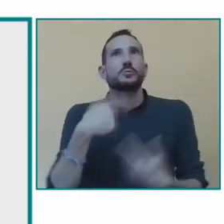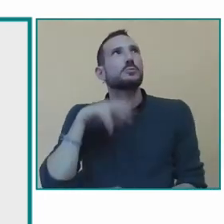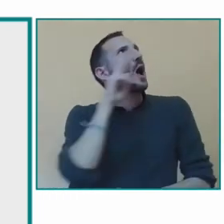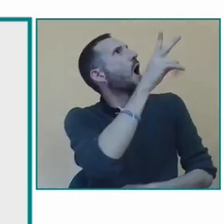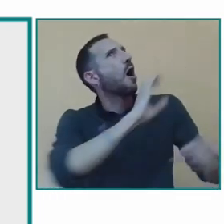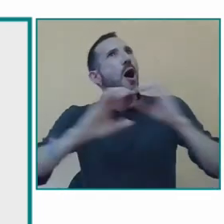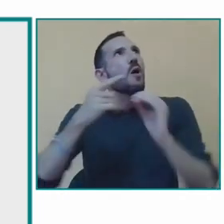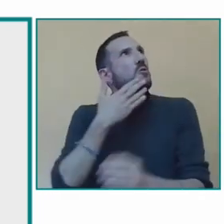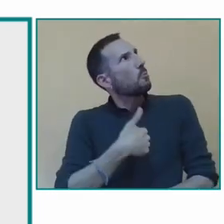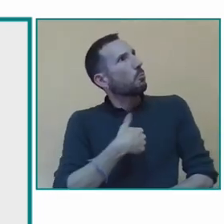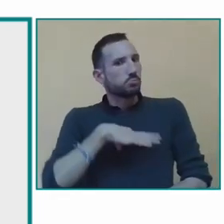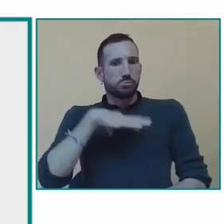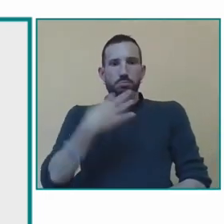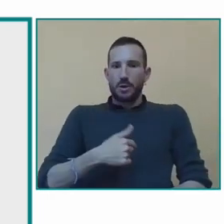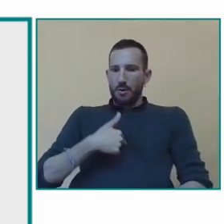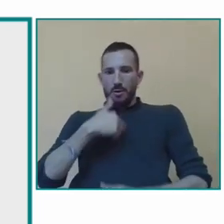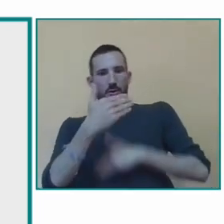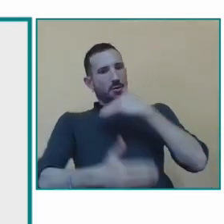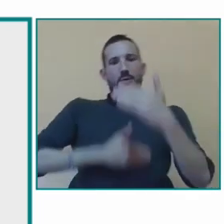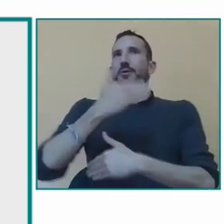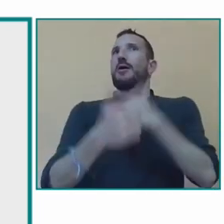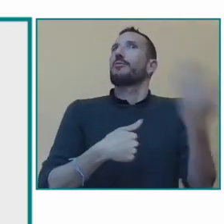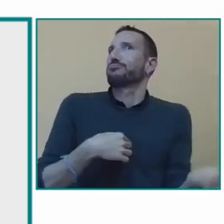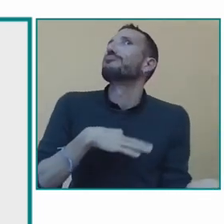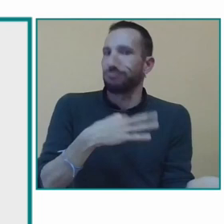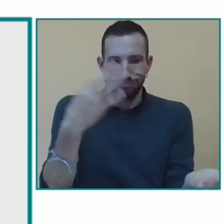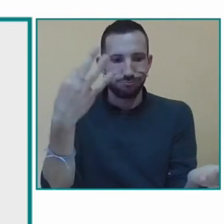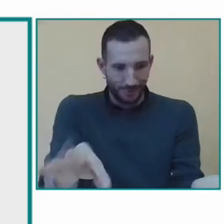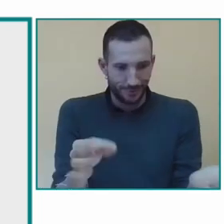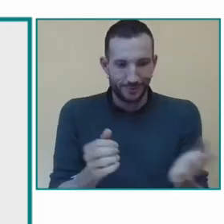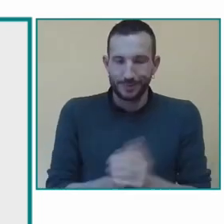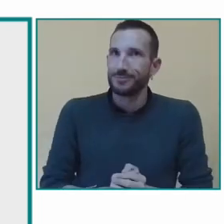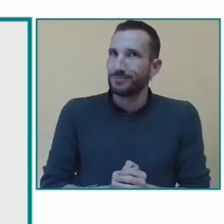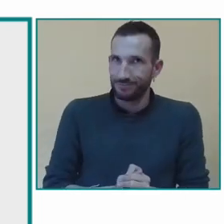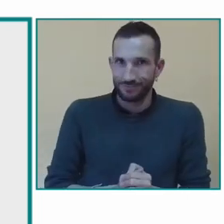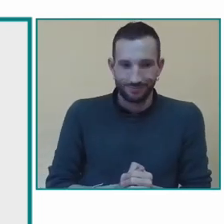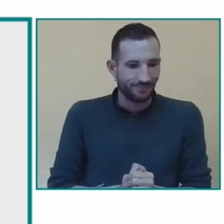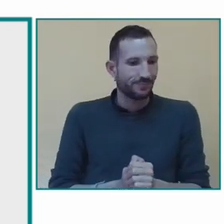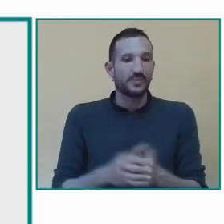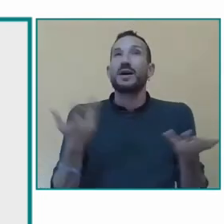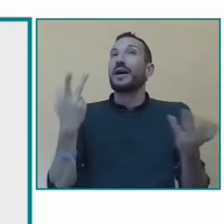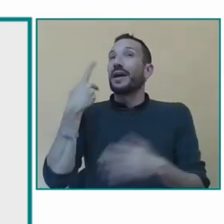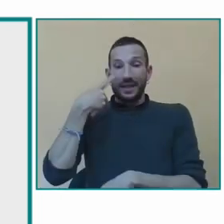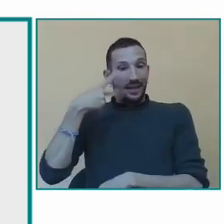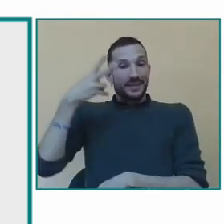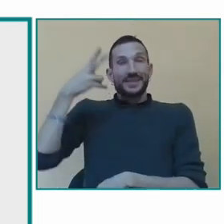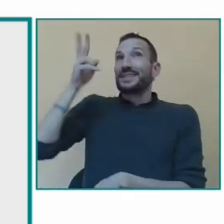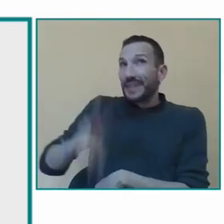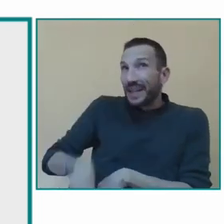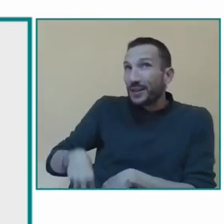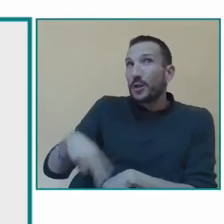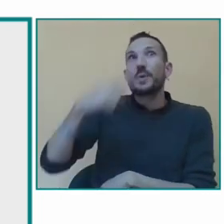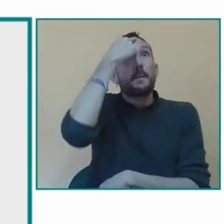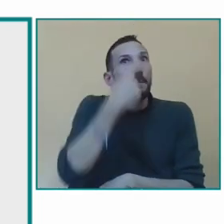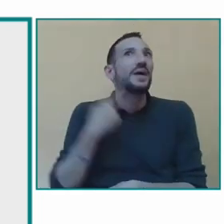y después poderse comunicar con todos los profesionales que hay en el centro y desarrollar al máximo su comunicación y su lenguaje